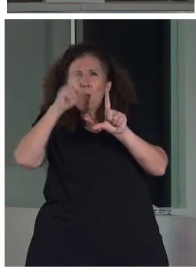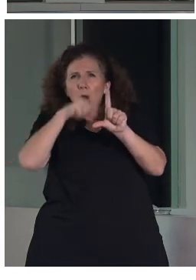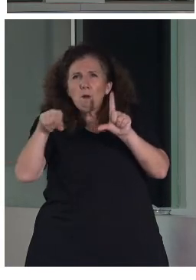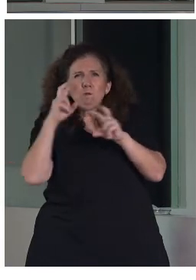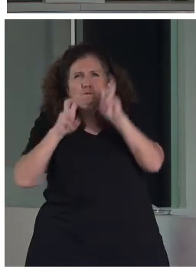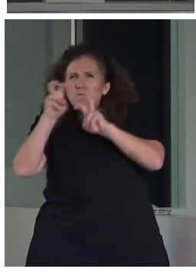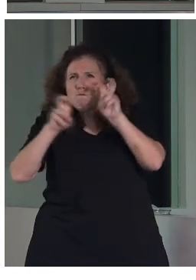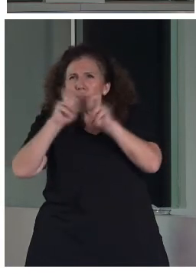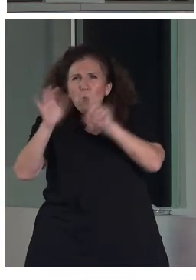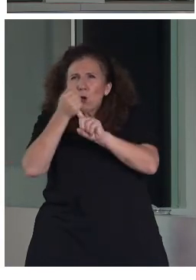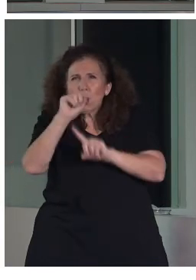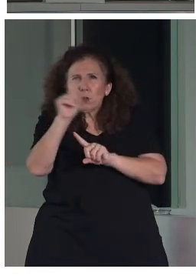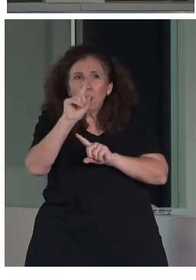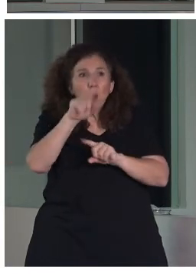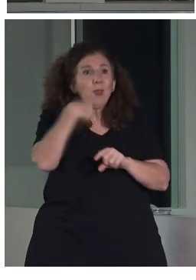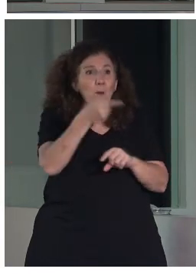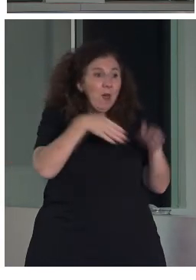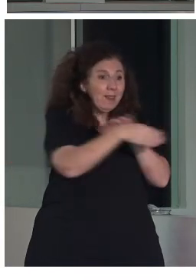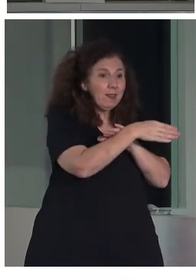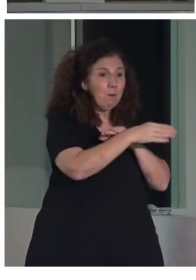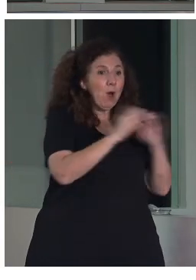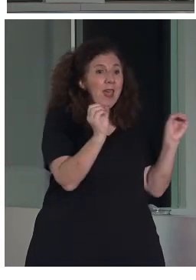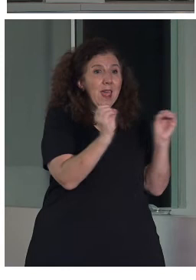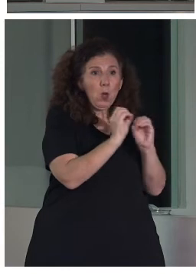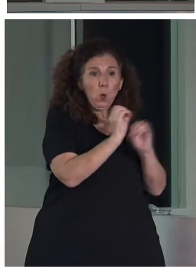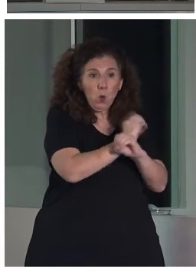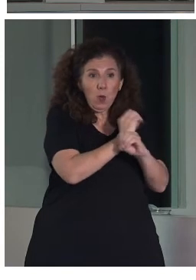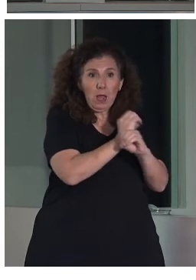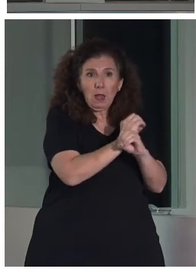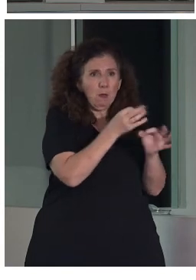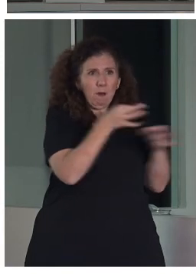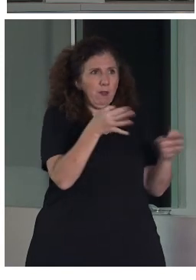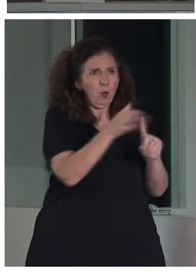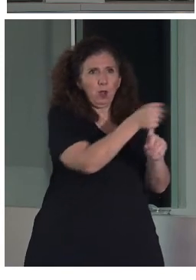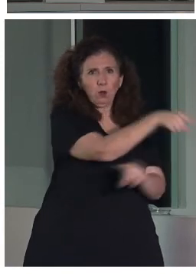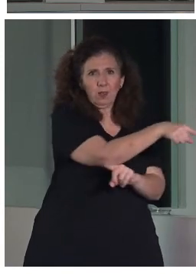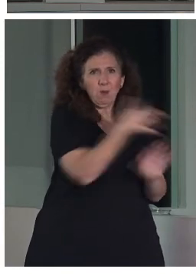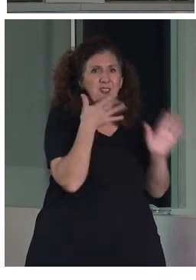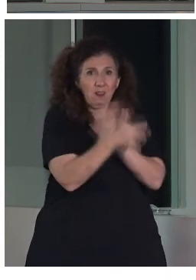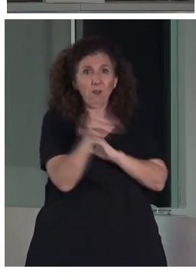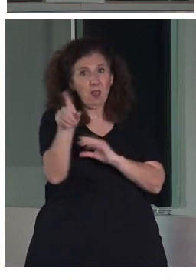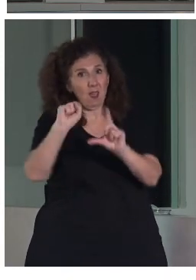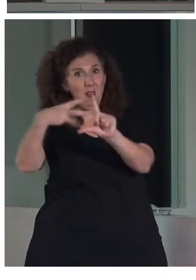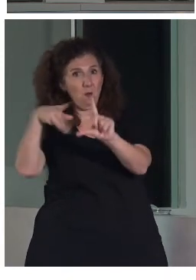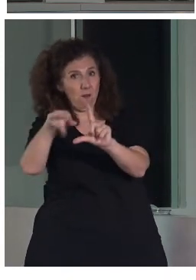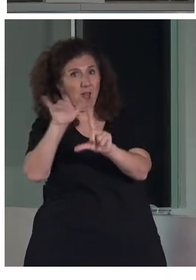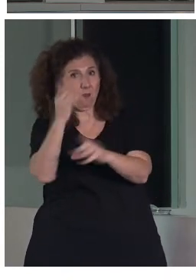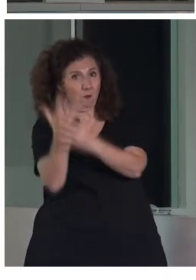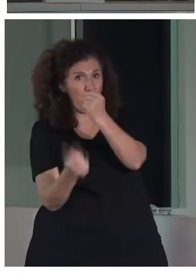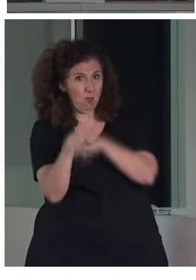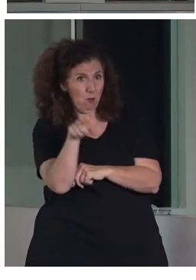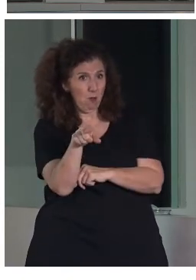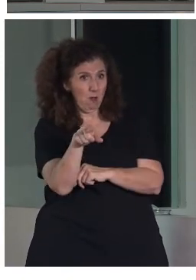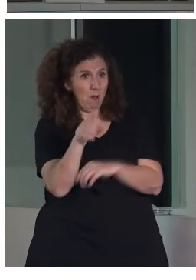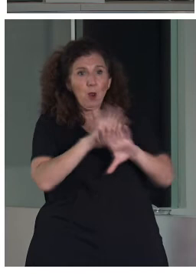Pues eso es algo muy evidente en el cual se hace notar que algo está fallando y que se debe también mejorar. Pero no